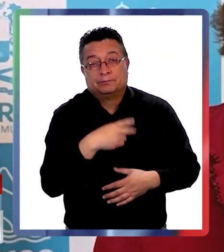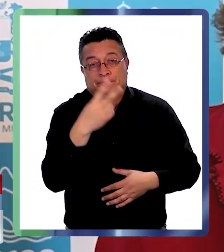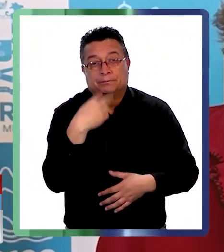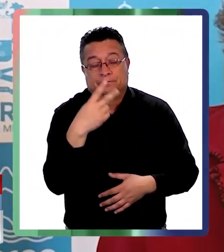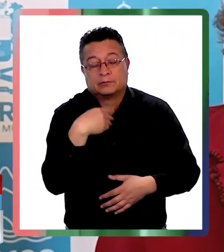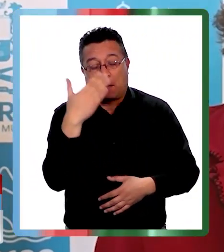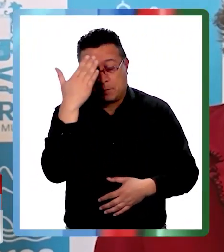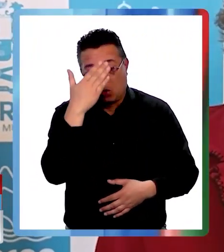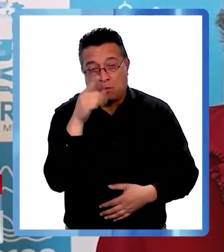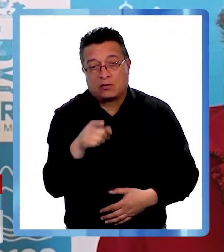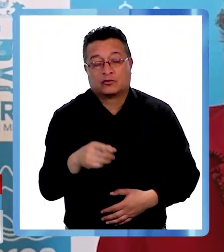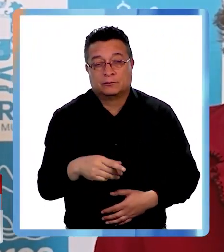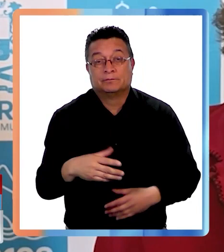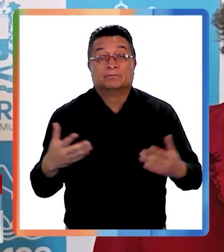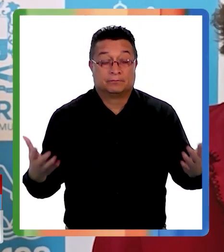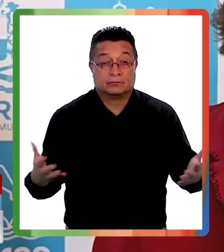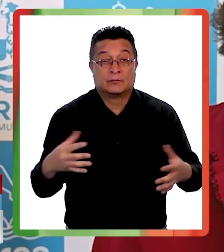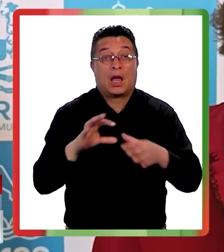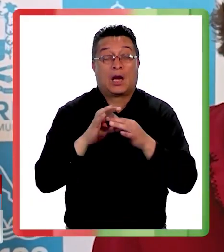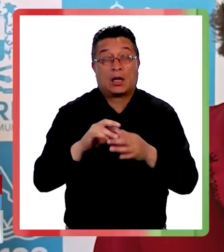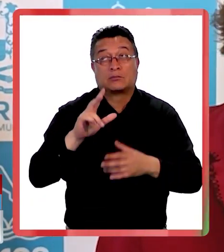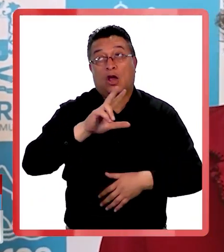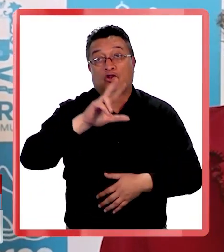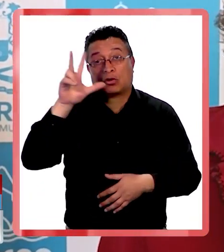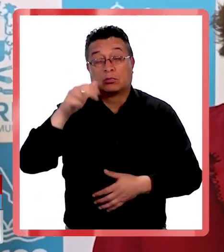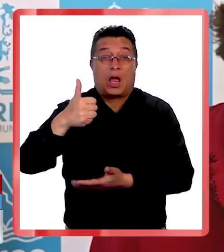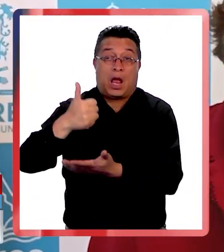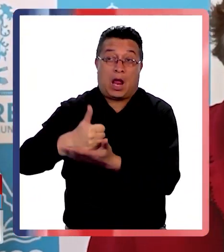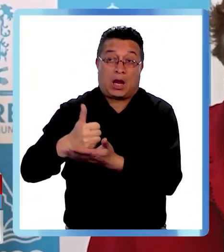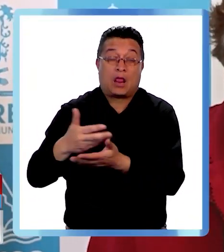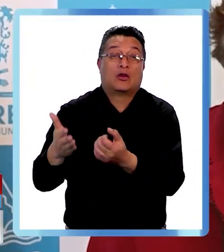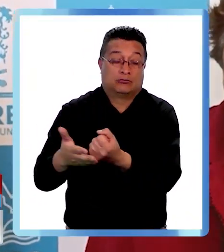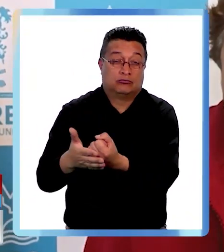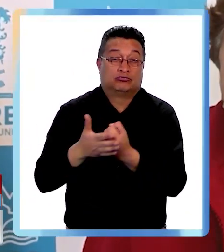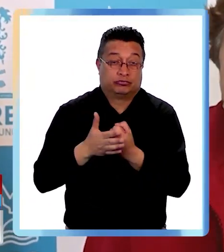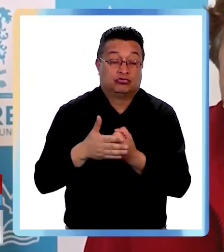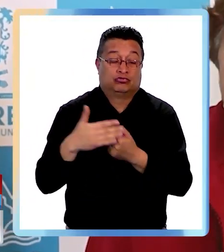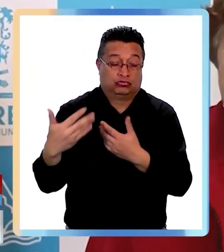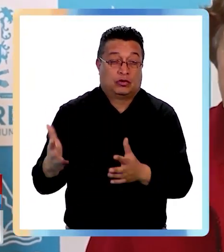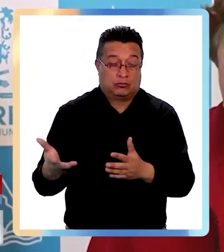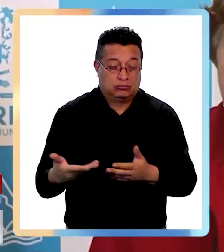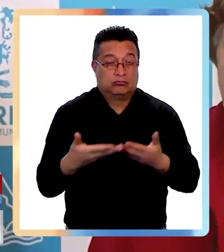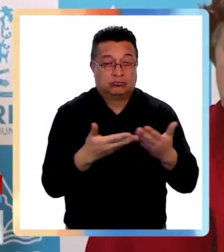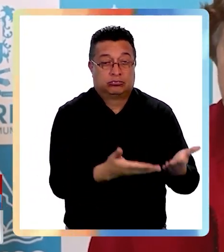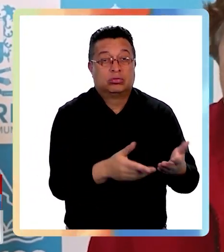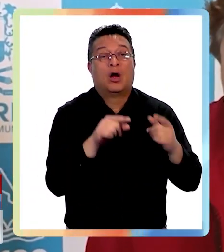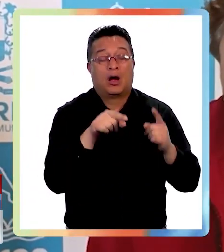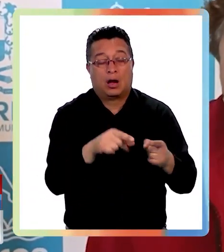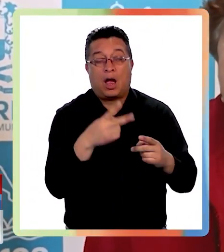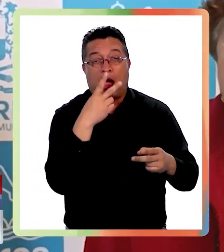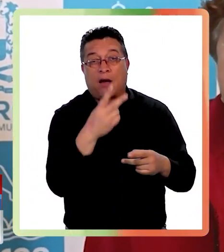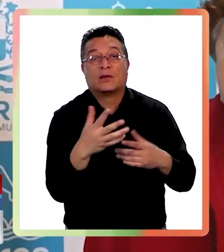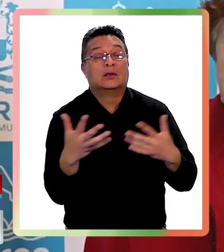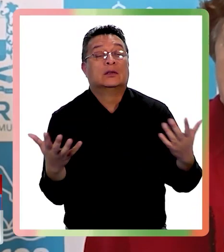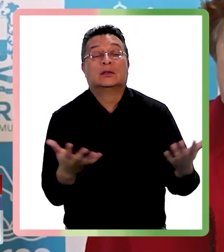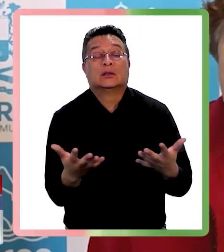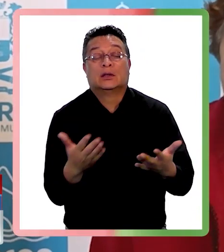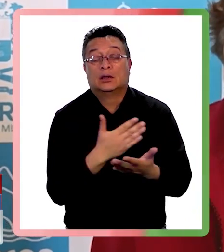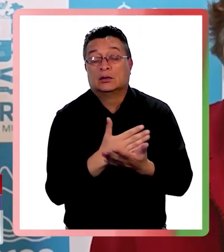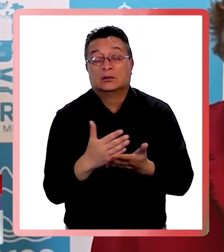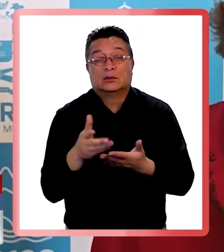es preocupante así que gracias a Dios bueno, el alcalde está poniendo de su parte y vamos ver qué asunto